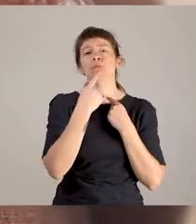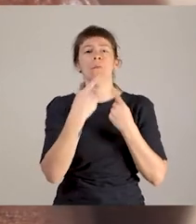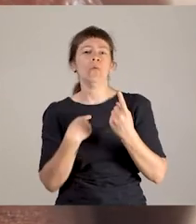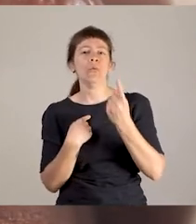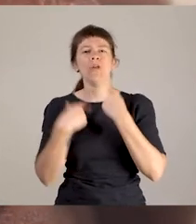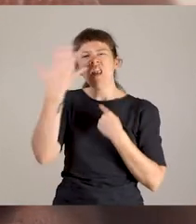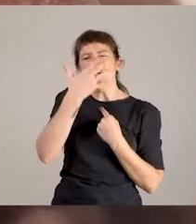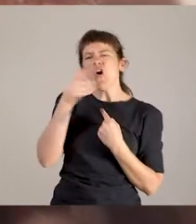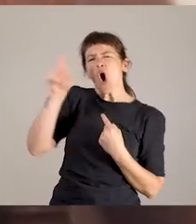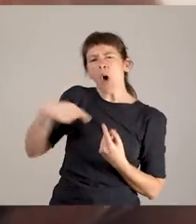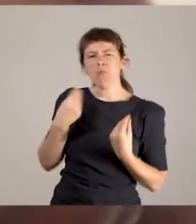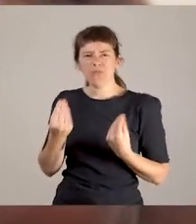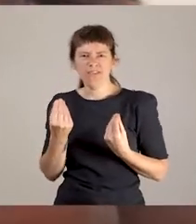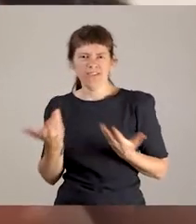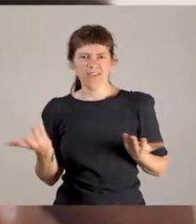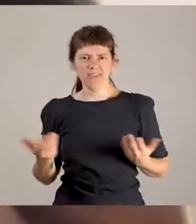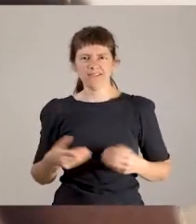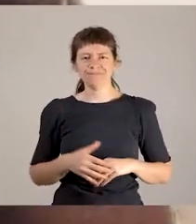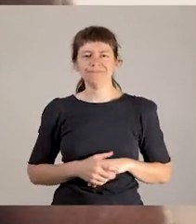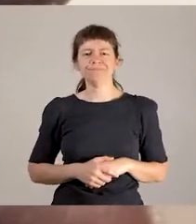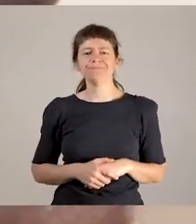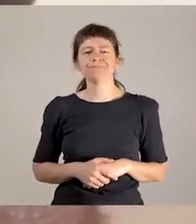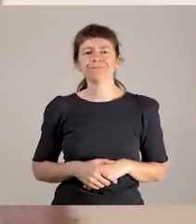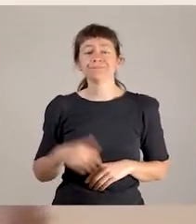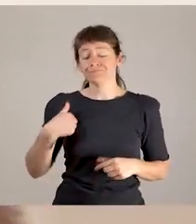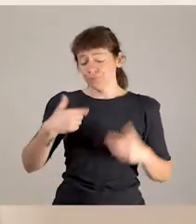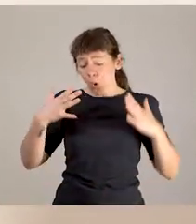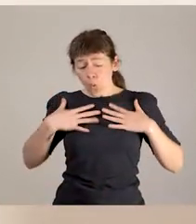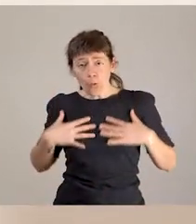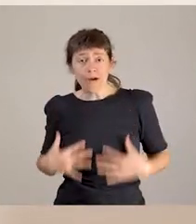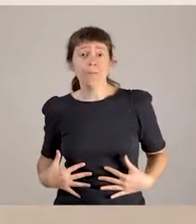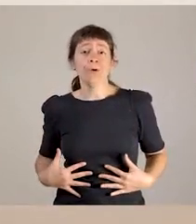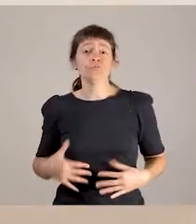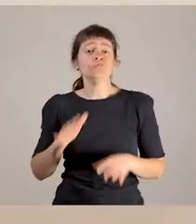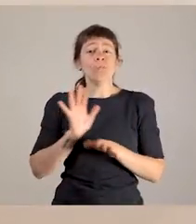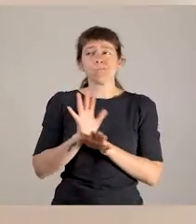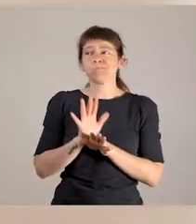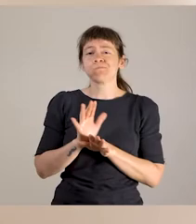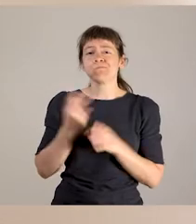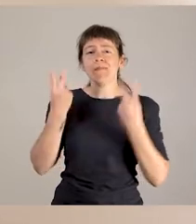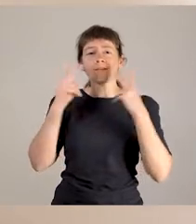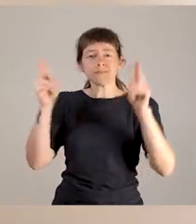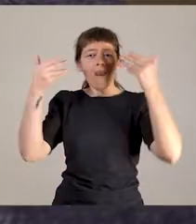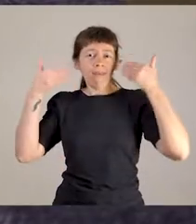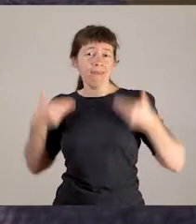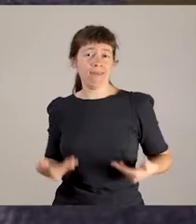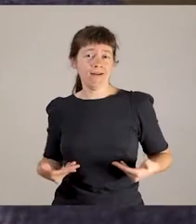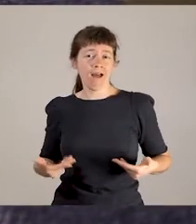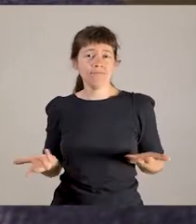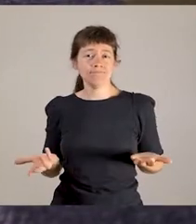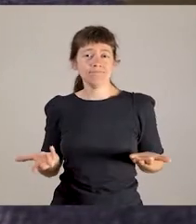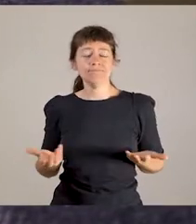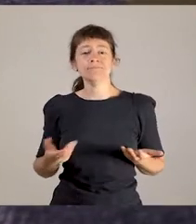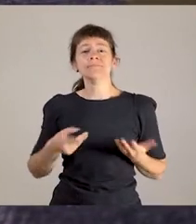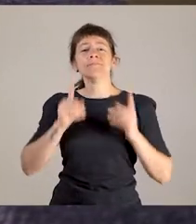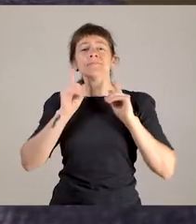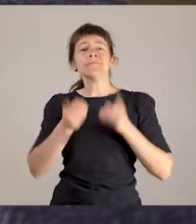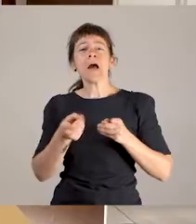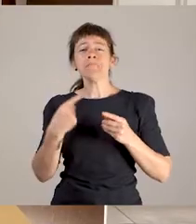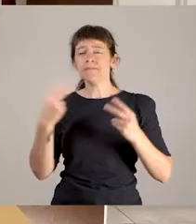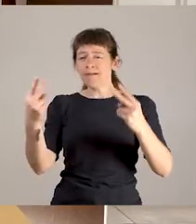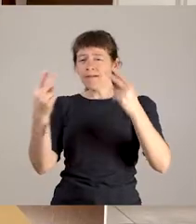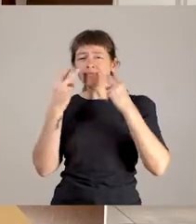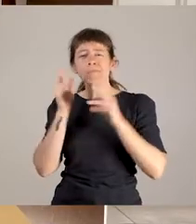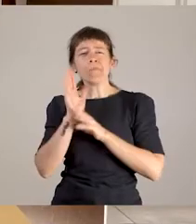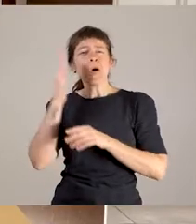Digamos, son cuerpos que son, primero, extranjerizados. Segundo, son vistos como de escaso capital cultural,